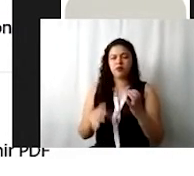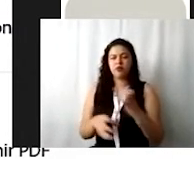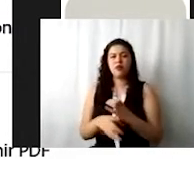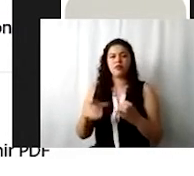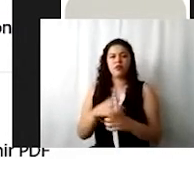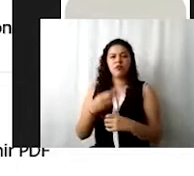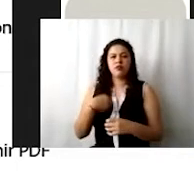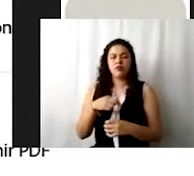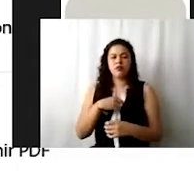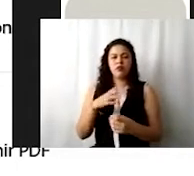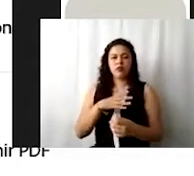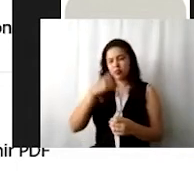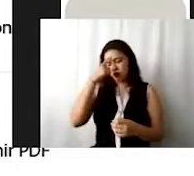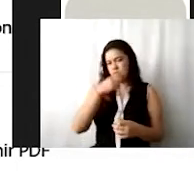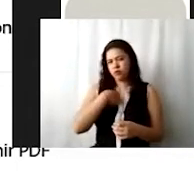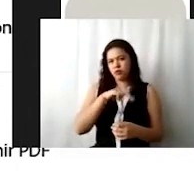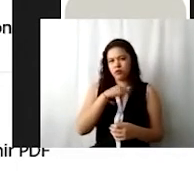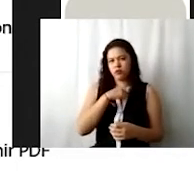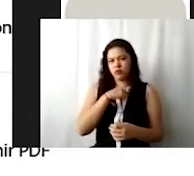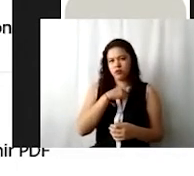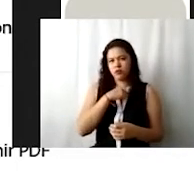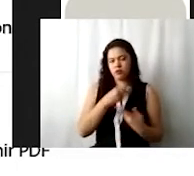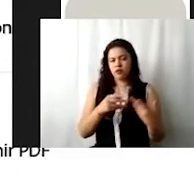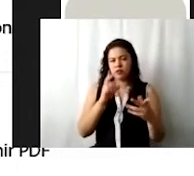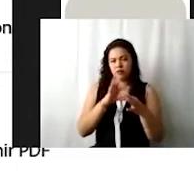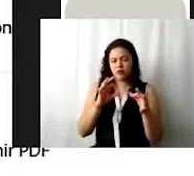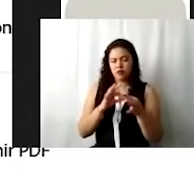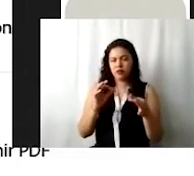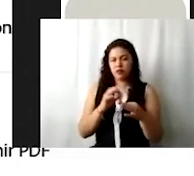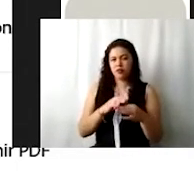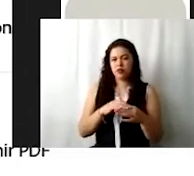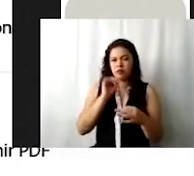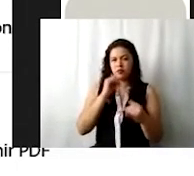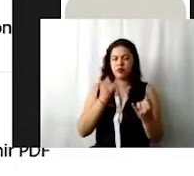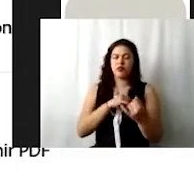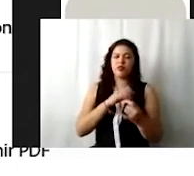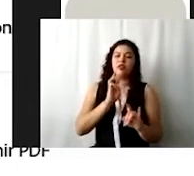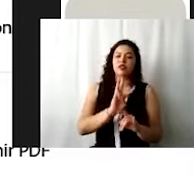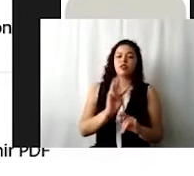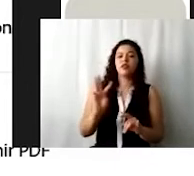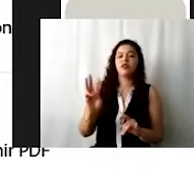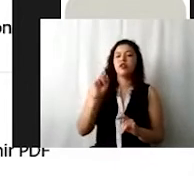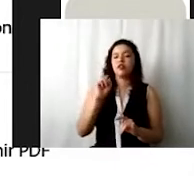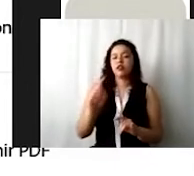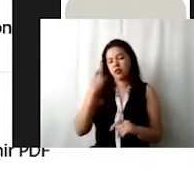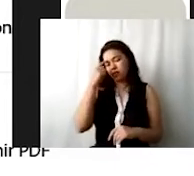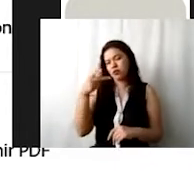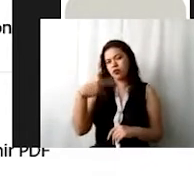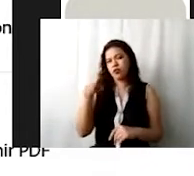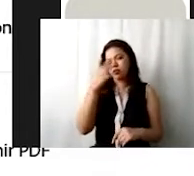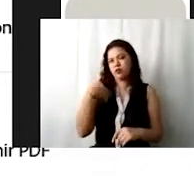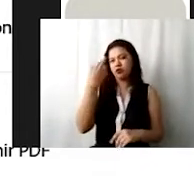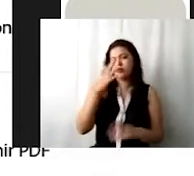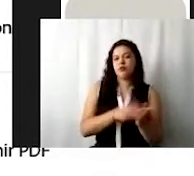alguna manera estamos comentando en sesión de hoy. Asimismo, vienen algunas ligas para que ustedes puedan consultar algunos